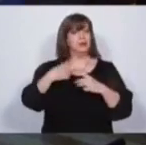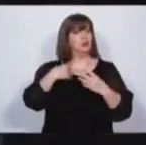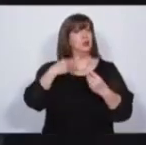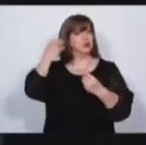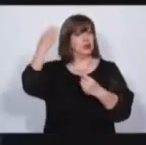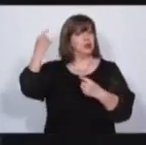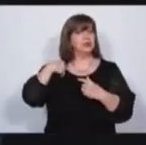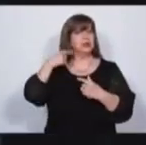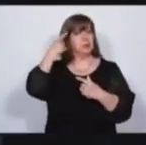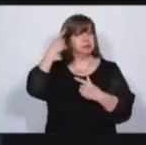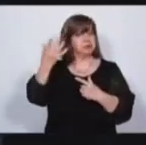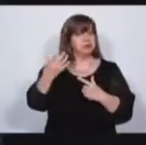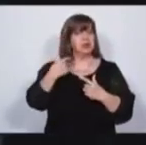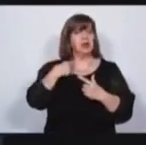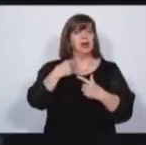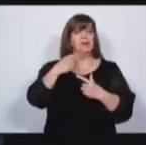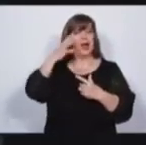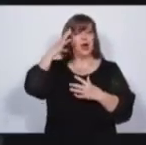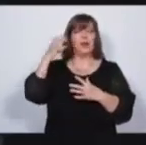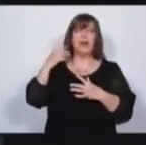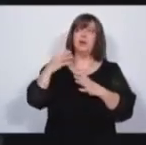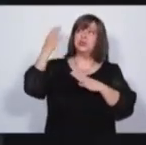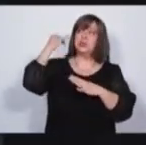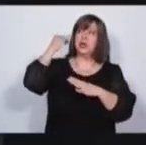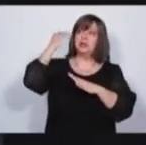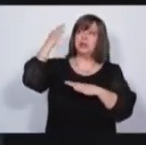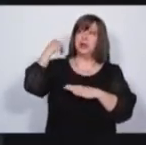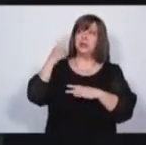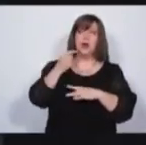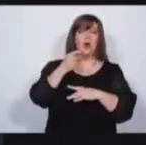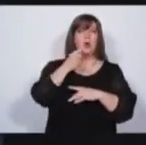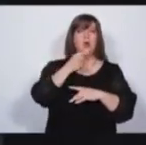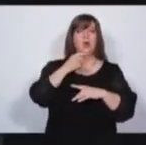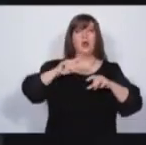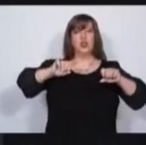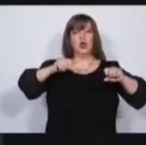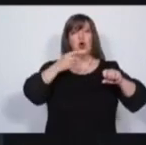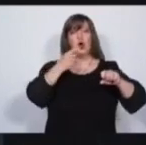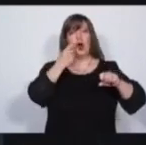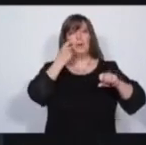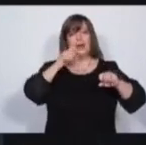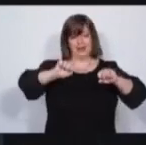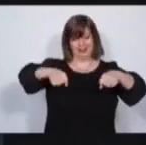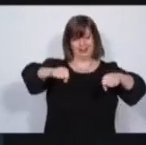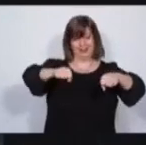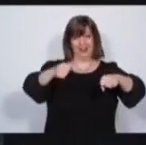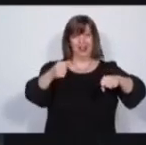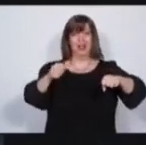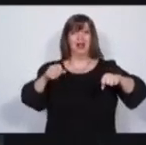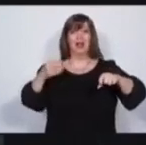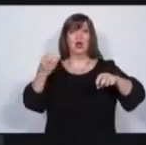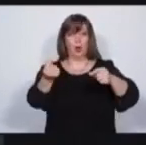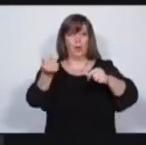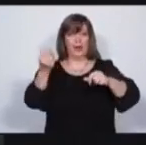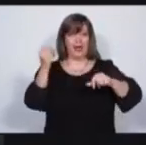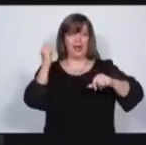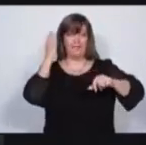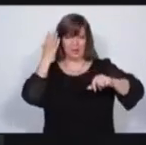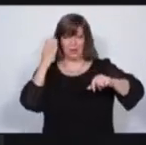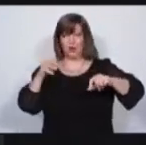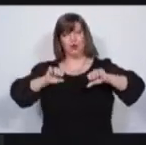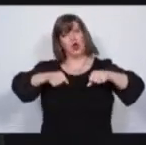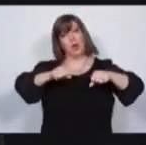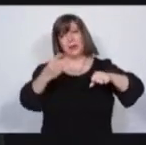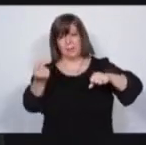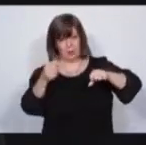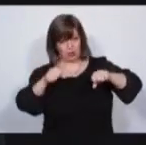la muerte de un chico cuando fue a comprar una moto que había adquirido a través de Facebook.